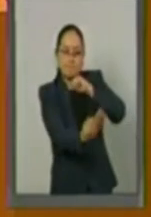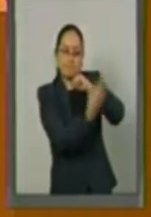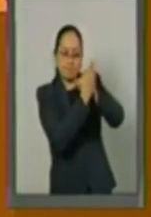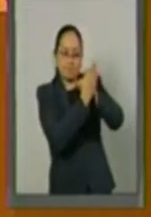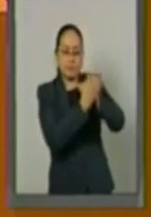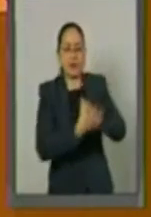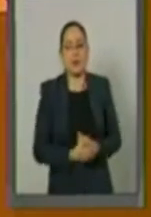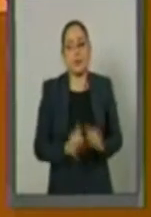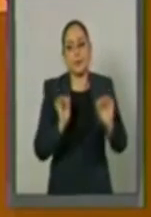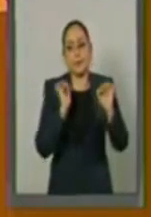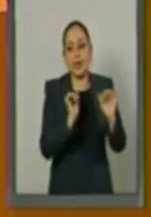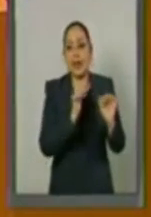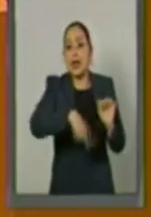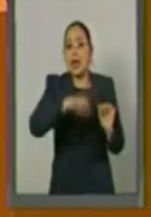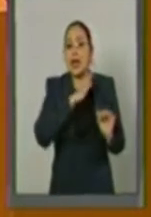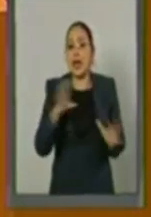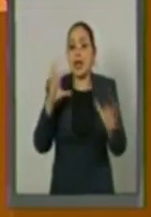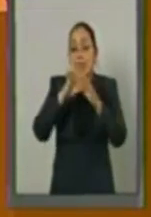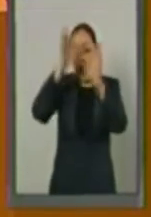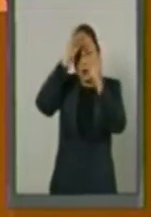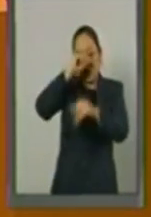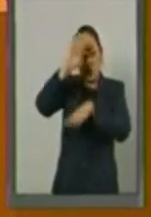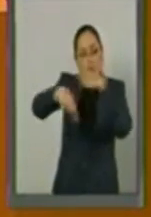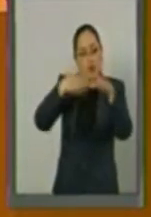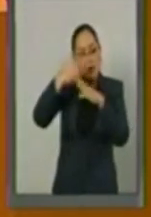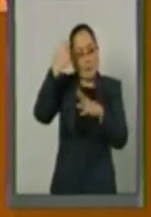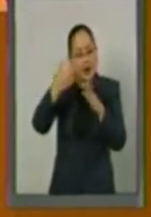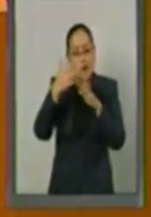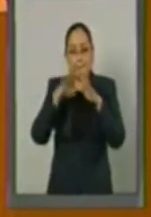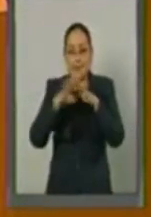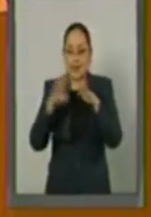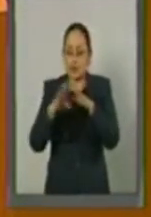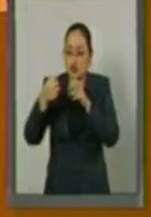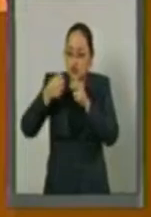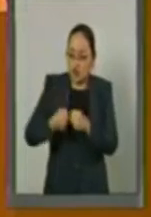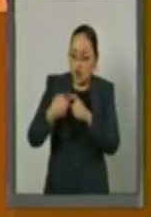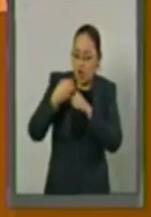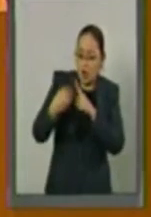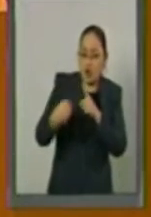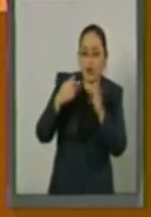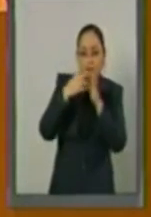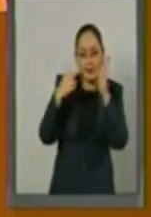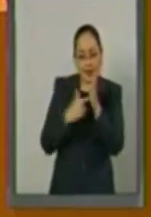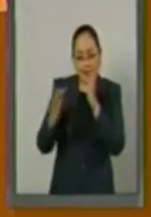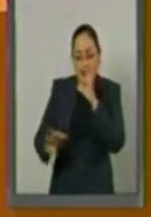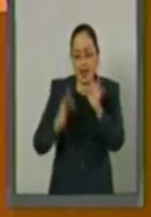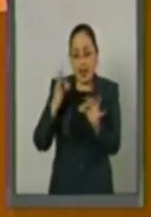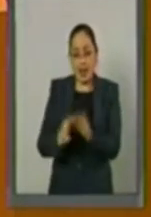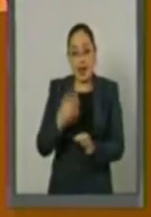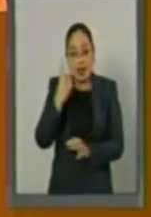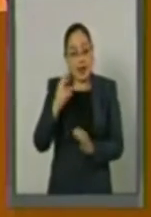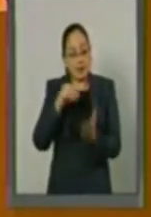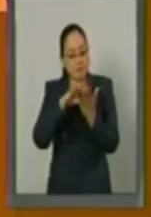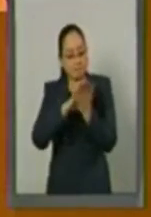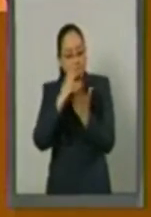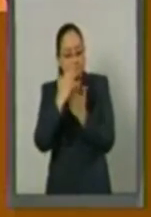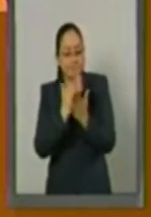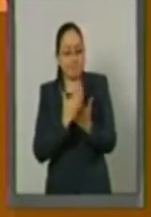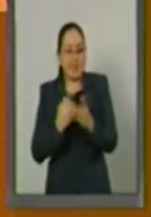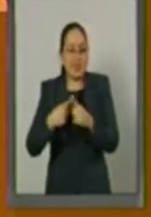sentido, el Pacto Mundial para la Migración Segura, Ordenada y Regular establece principios,